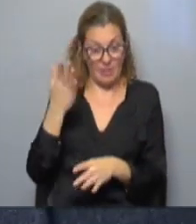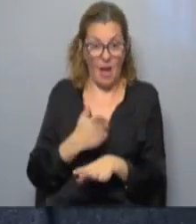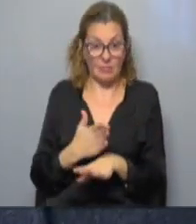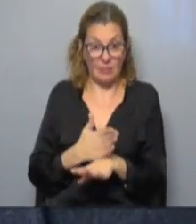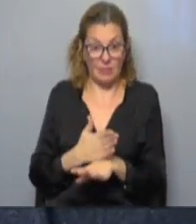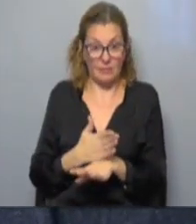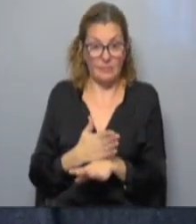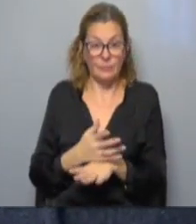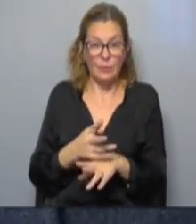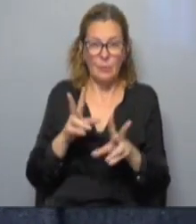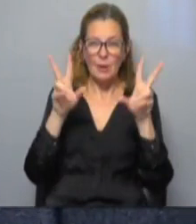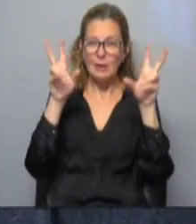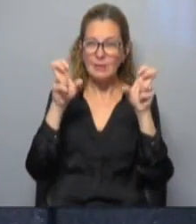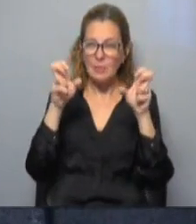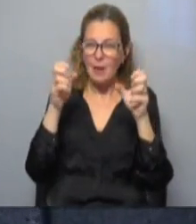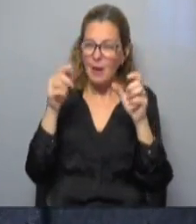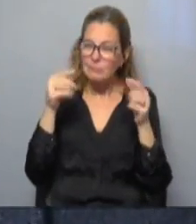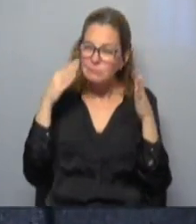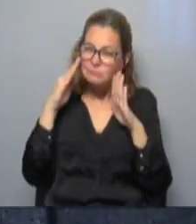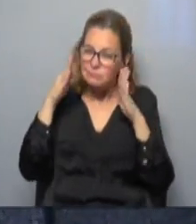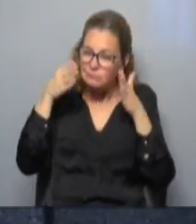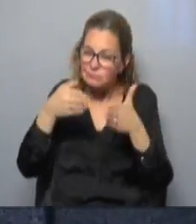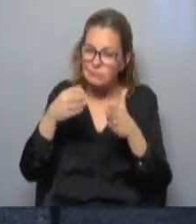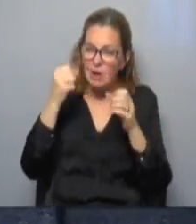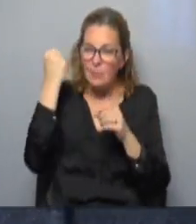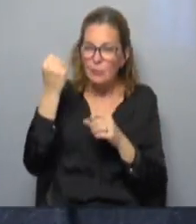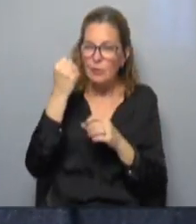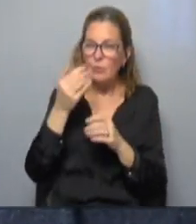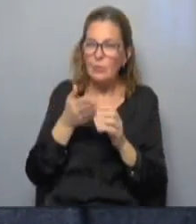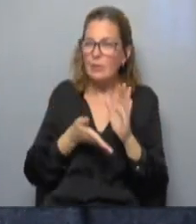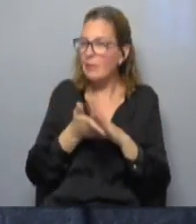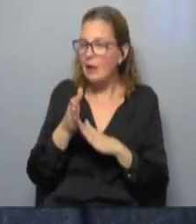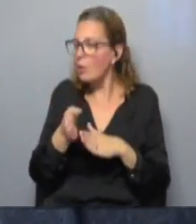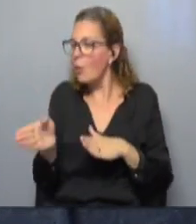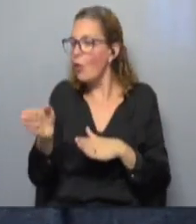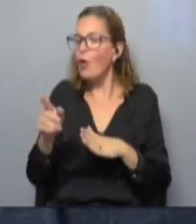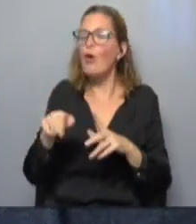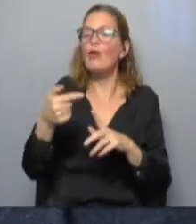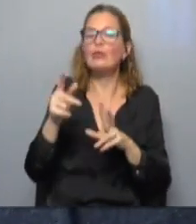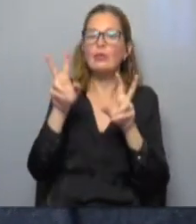Yo creo que el tema central no es salir por la tangente,